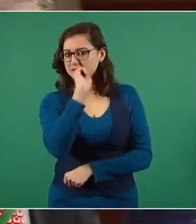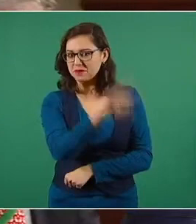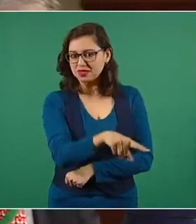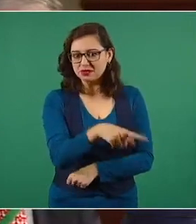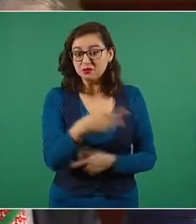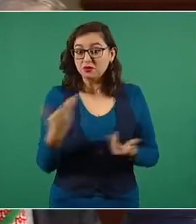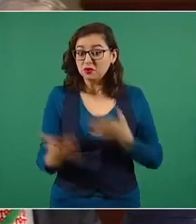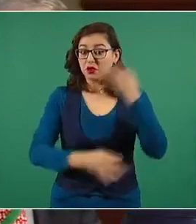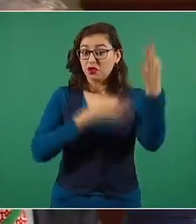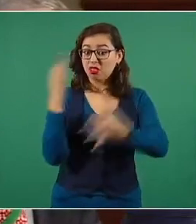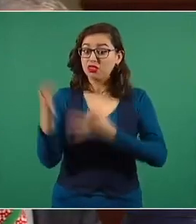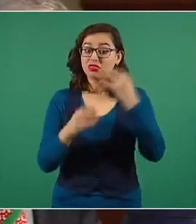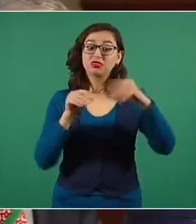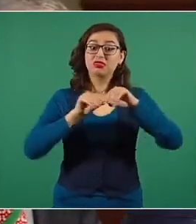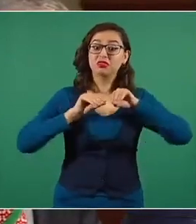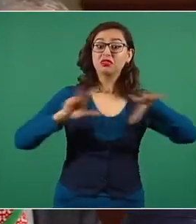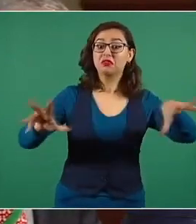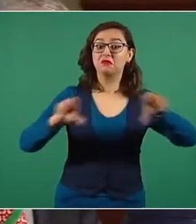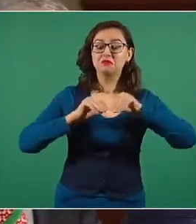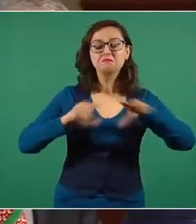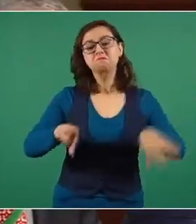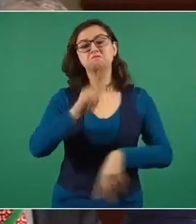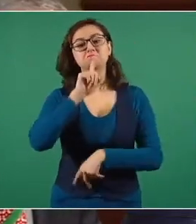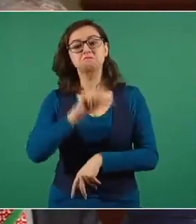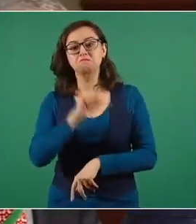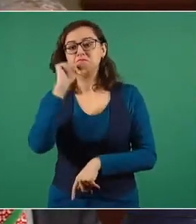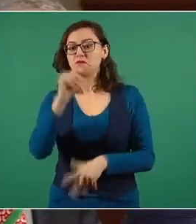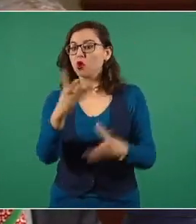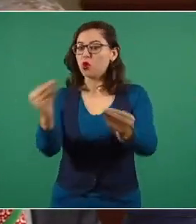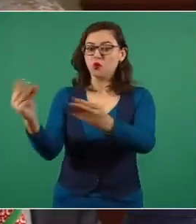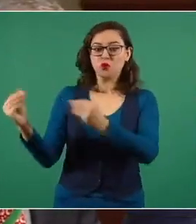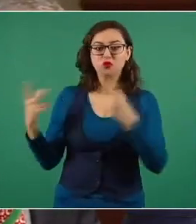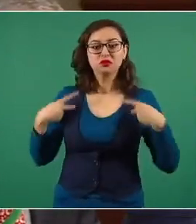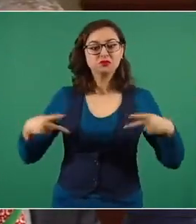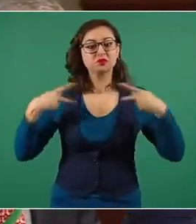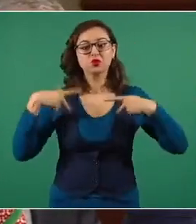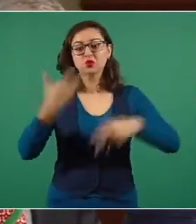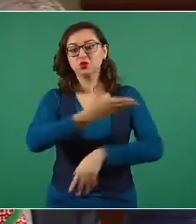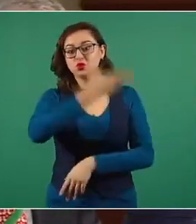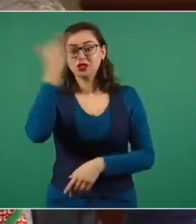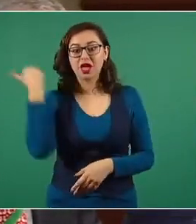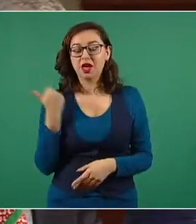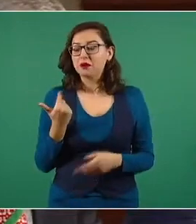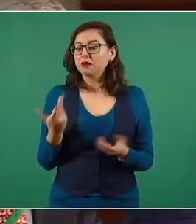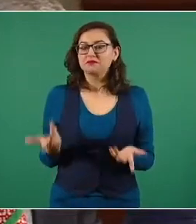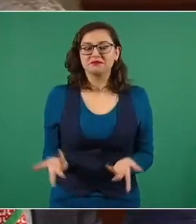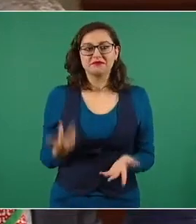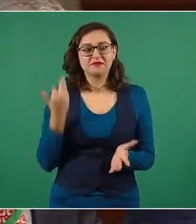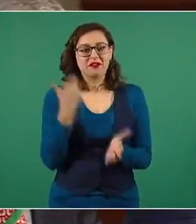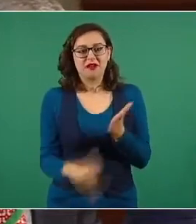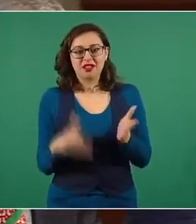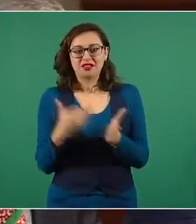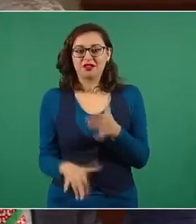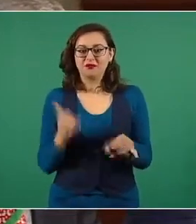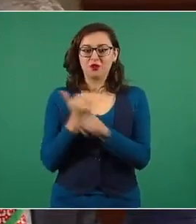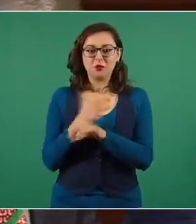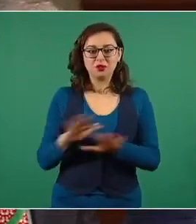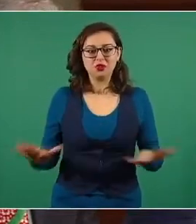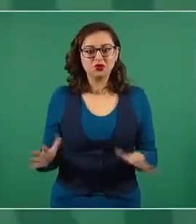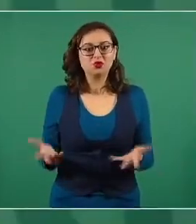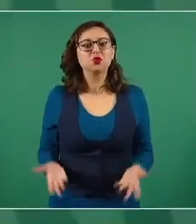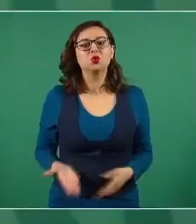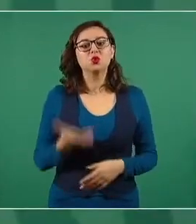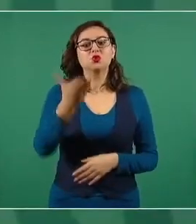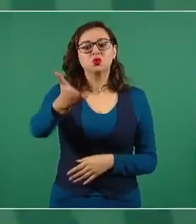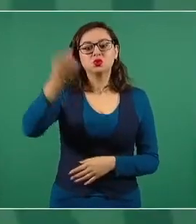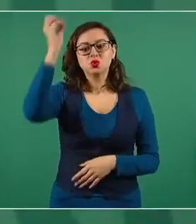y muchas personas no están al tanto de la consulta y de la importancia que tiene. ¿Qué opinión le merece esta situación? Pues